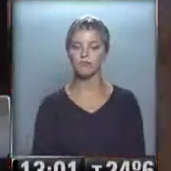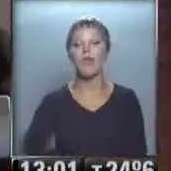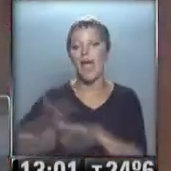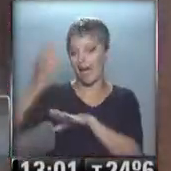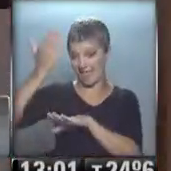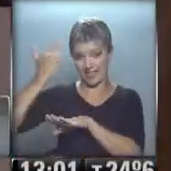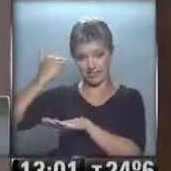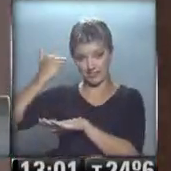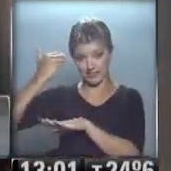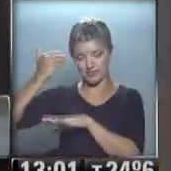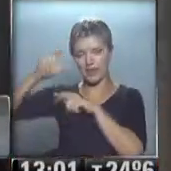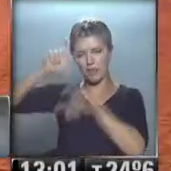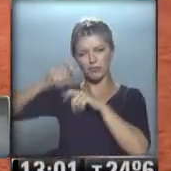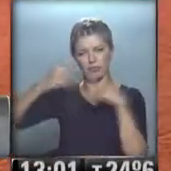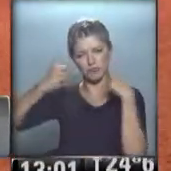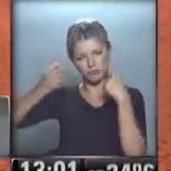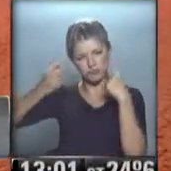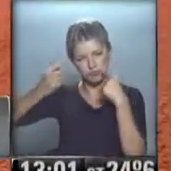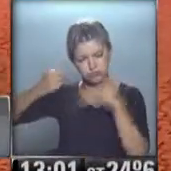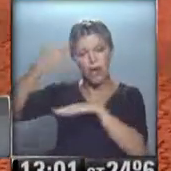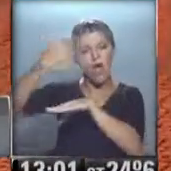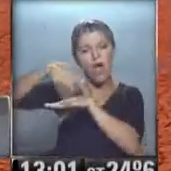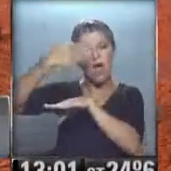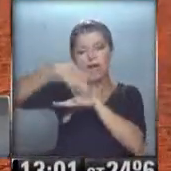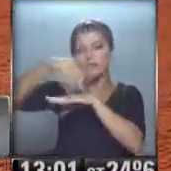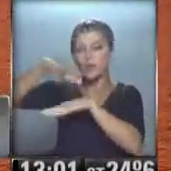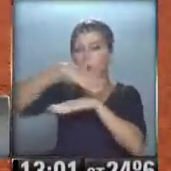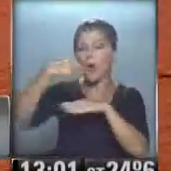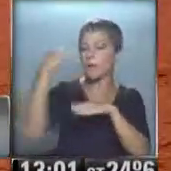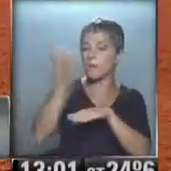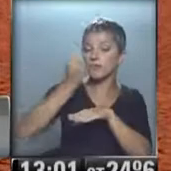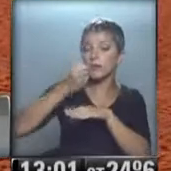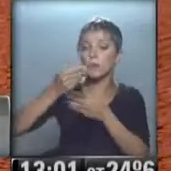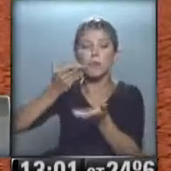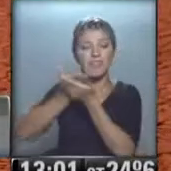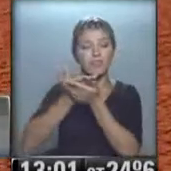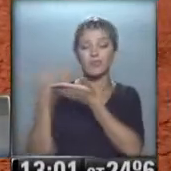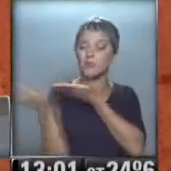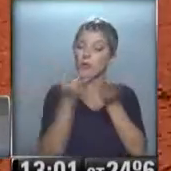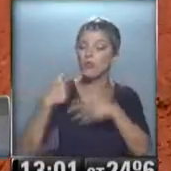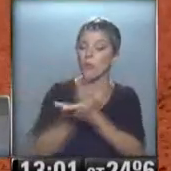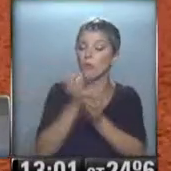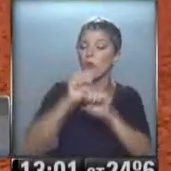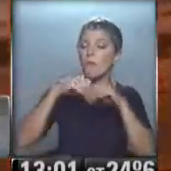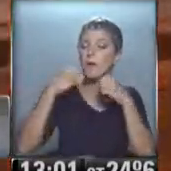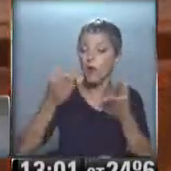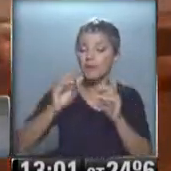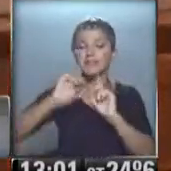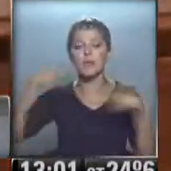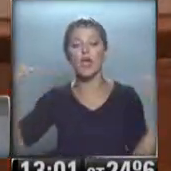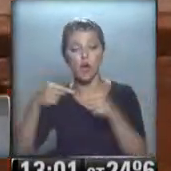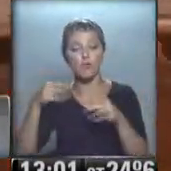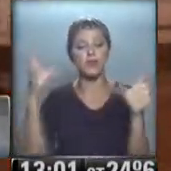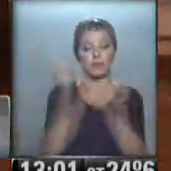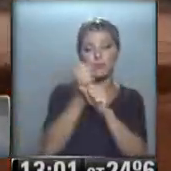momento, los manifestantes salieron a las calles de las principales ciudades por mejores servicios públicos en contra del aumento del boleto de